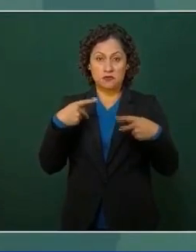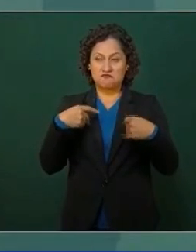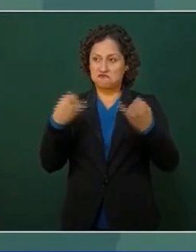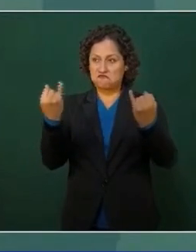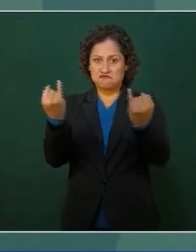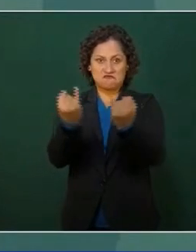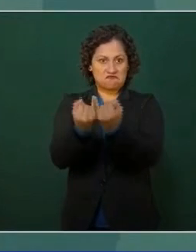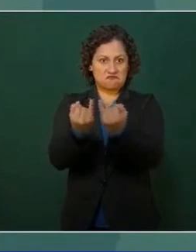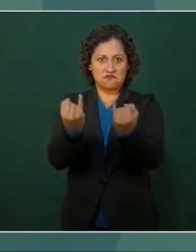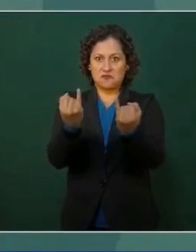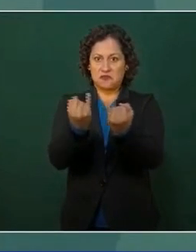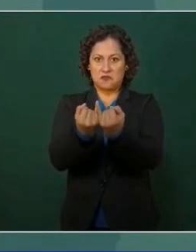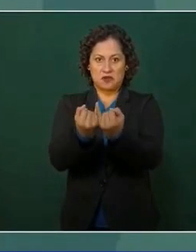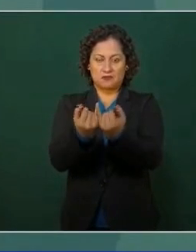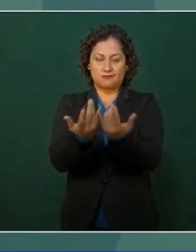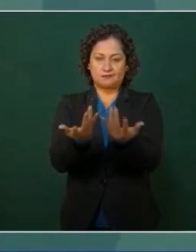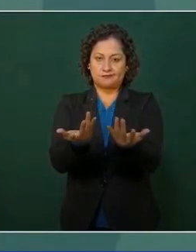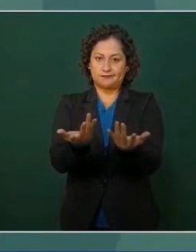Y no,